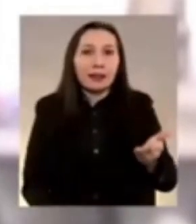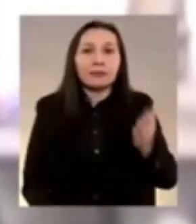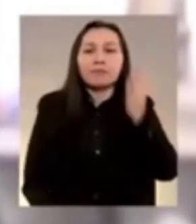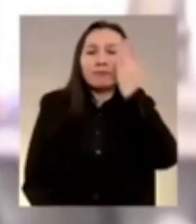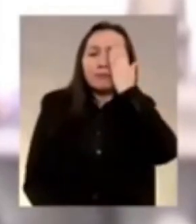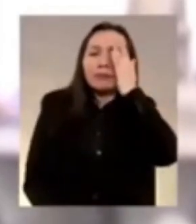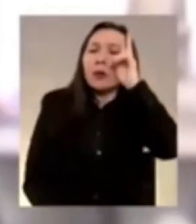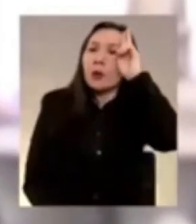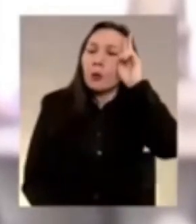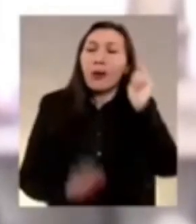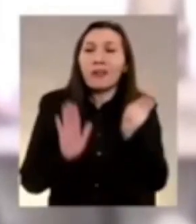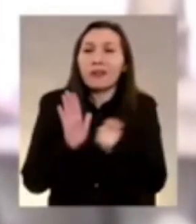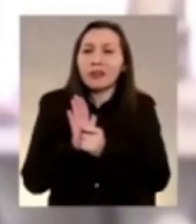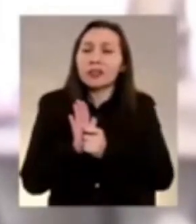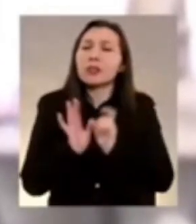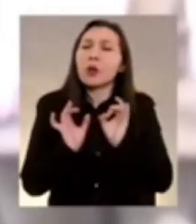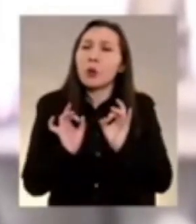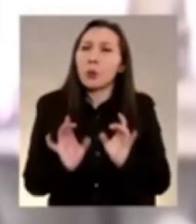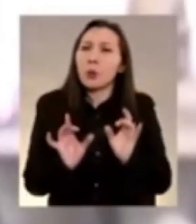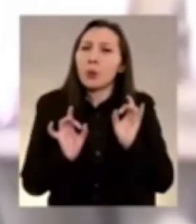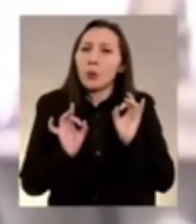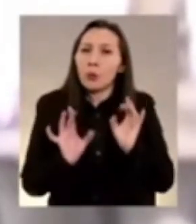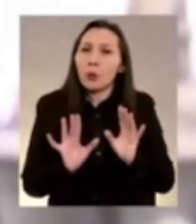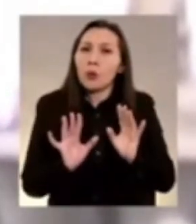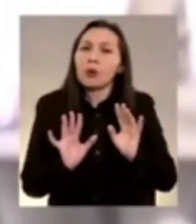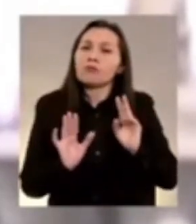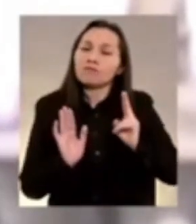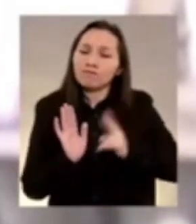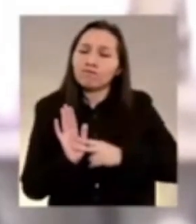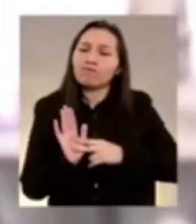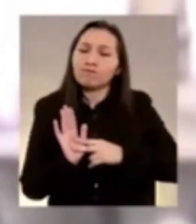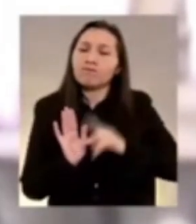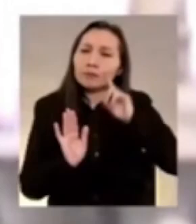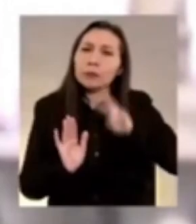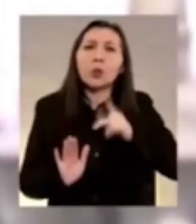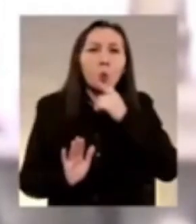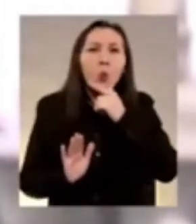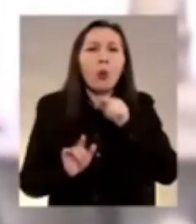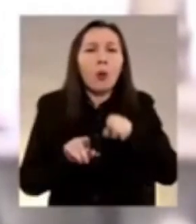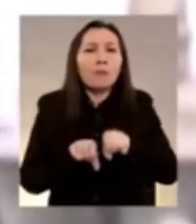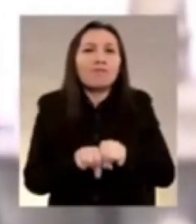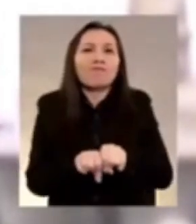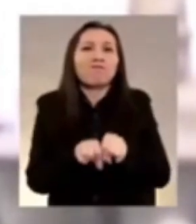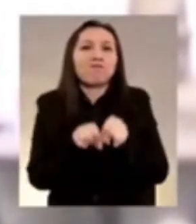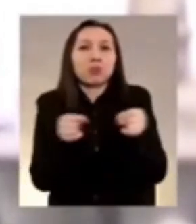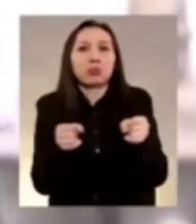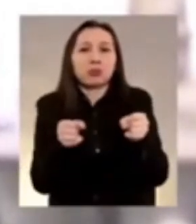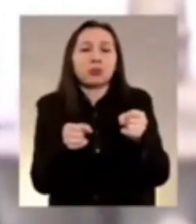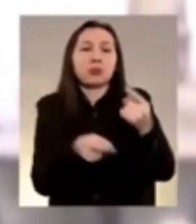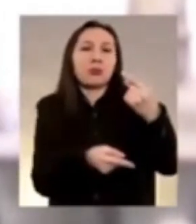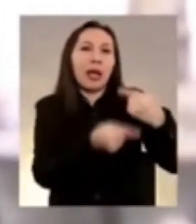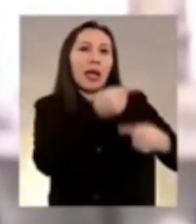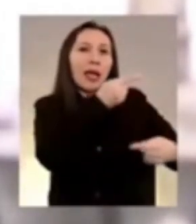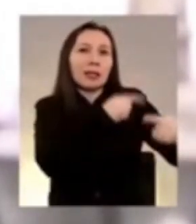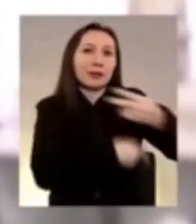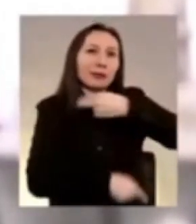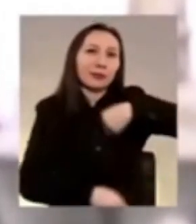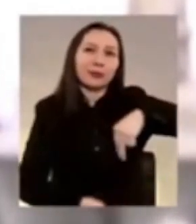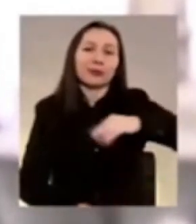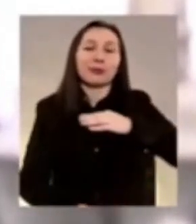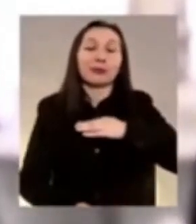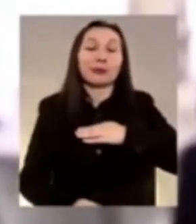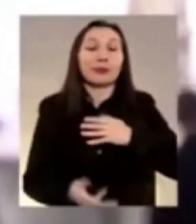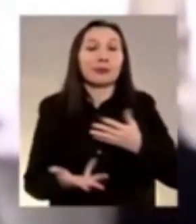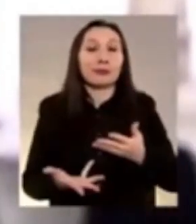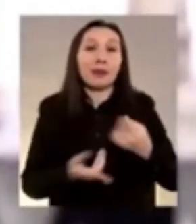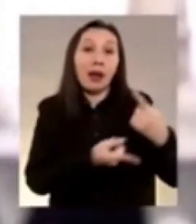conmemoramos una fecha que es dolorosa y que es, sin duda, un punto de inflexión en nuestra historia. En una